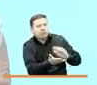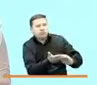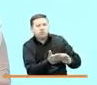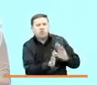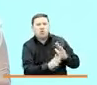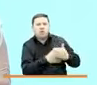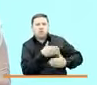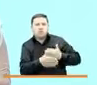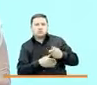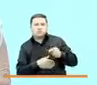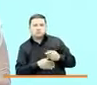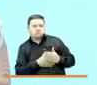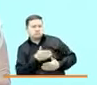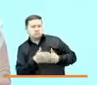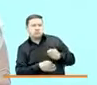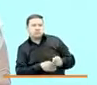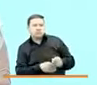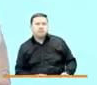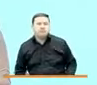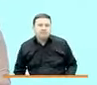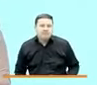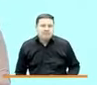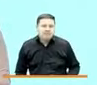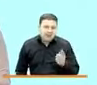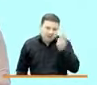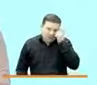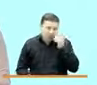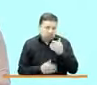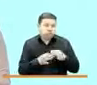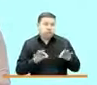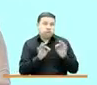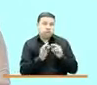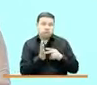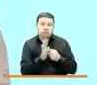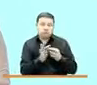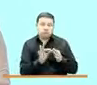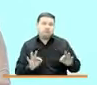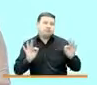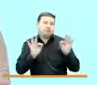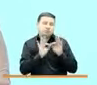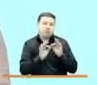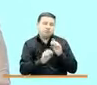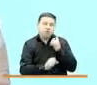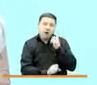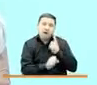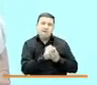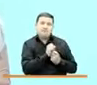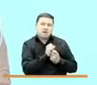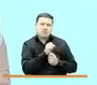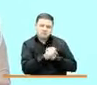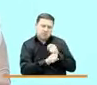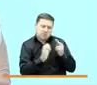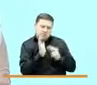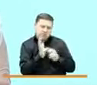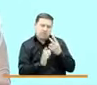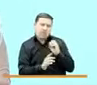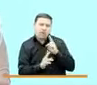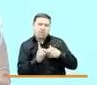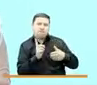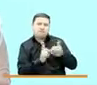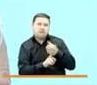cual hemos venido teniendo unos avances muy significativos el año pasado en el año 2020 logramos